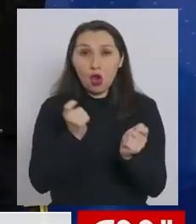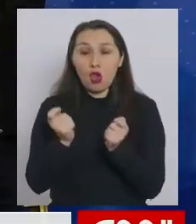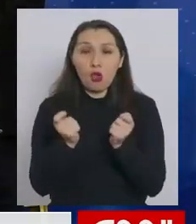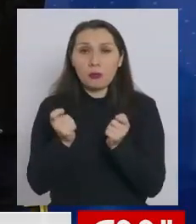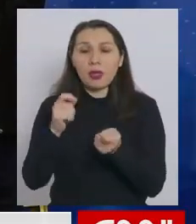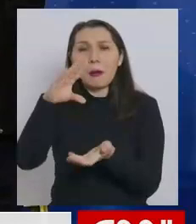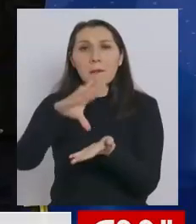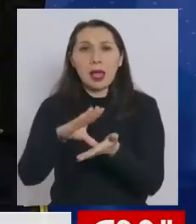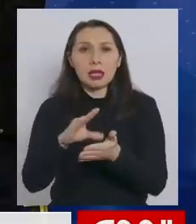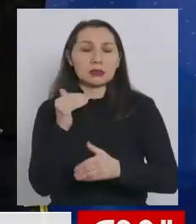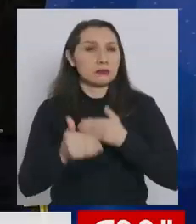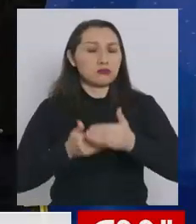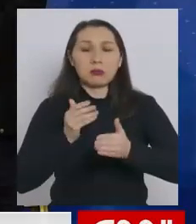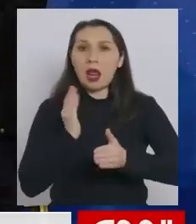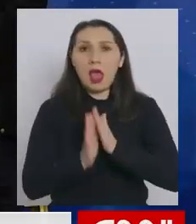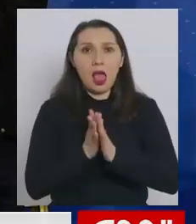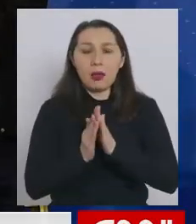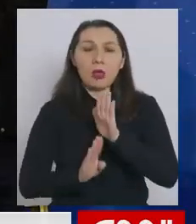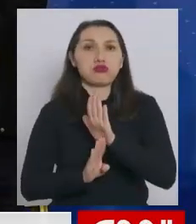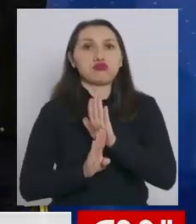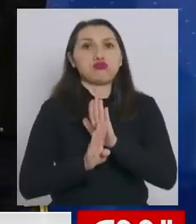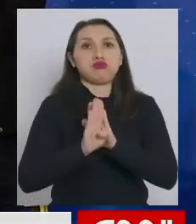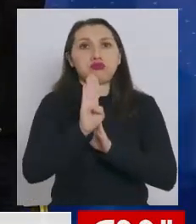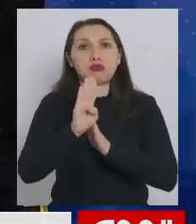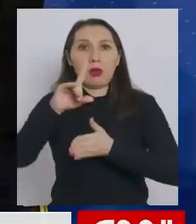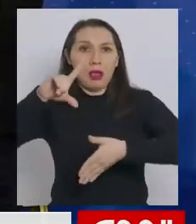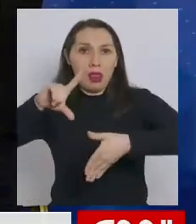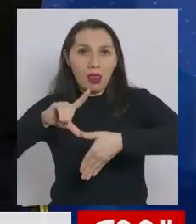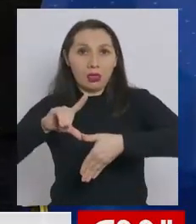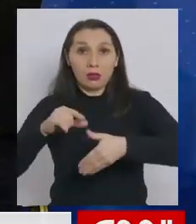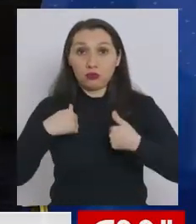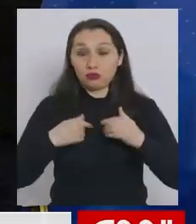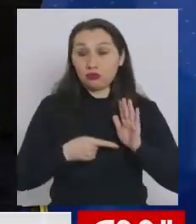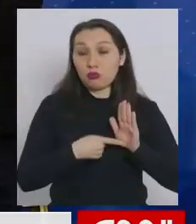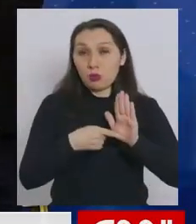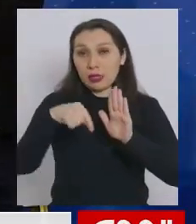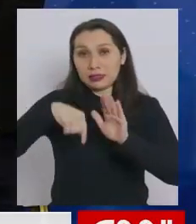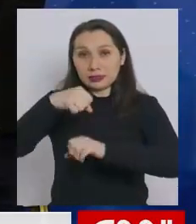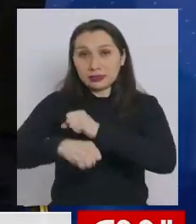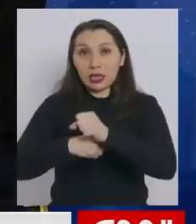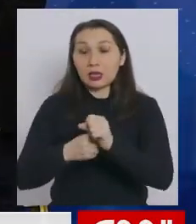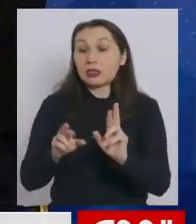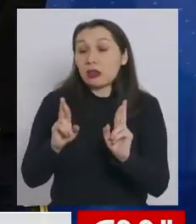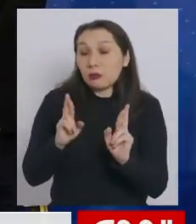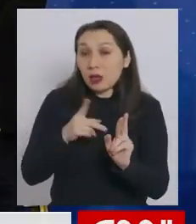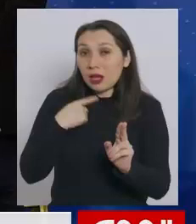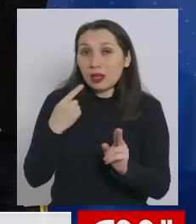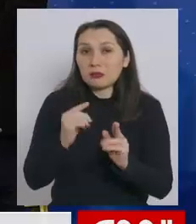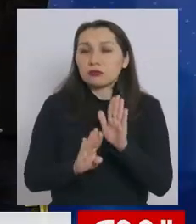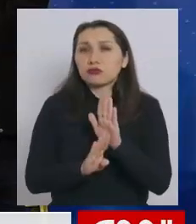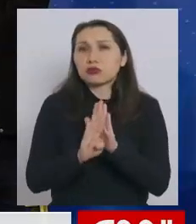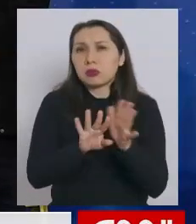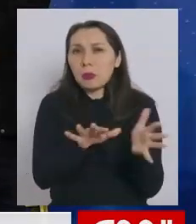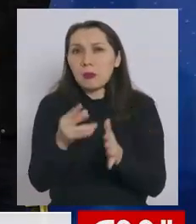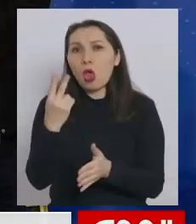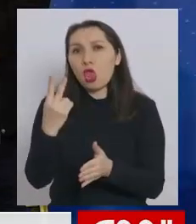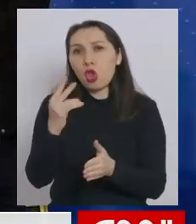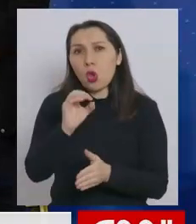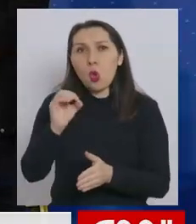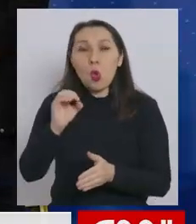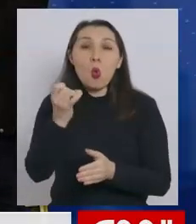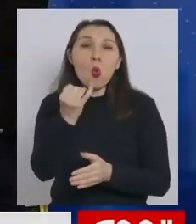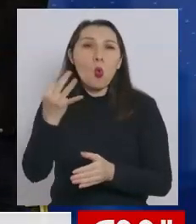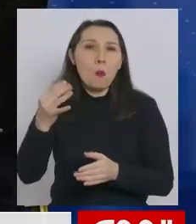es el país que más rápido se ha recuperado en América Latina. Como yo les mostraba, este año nosotros esperamos que el crecimiento va a ser cercano a los dos dígitos.